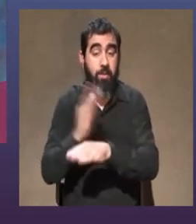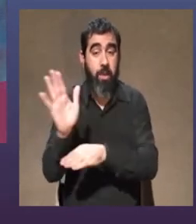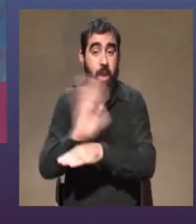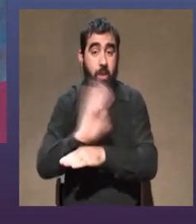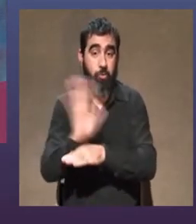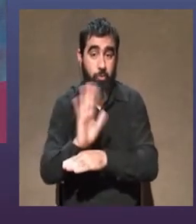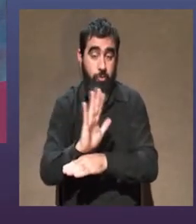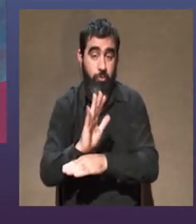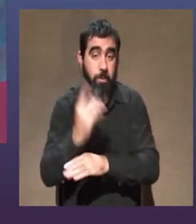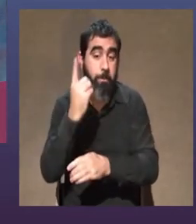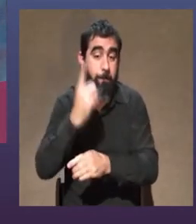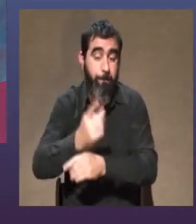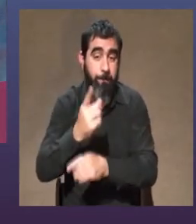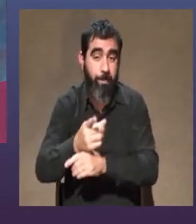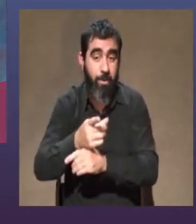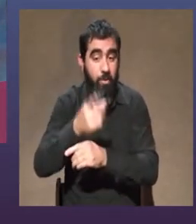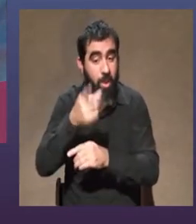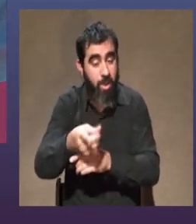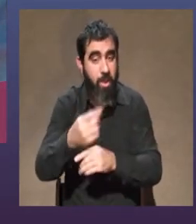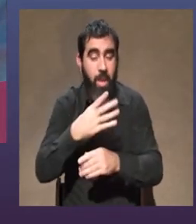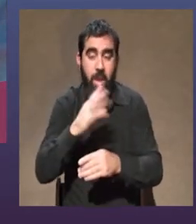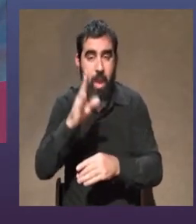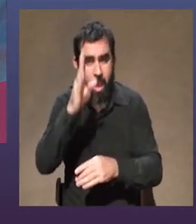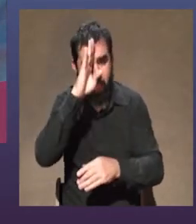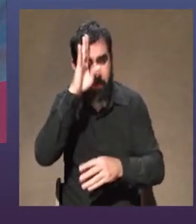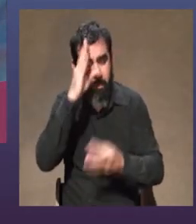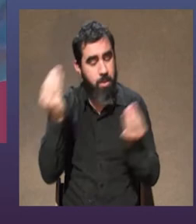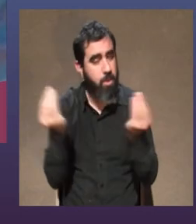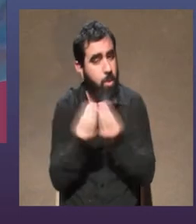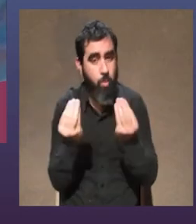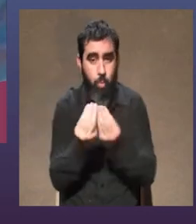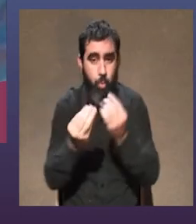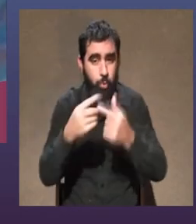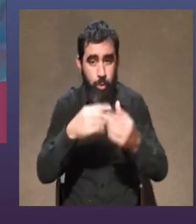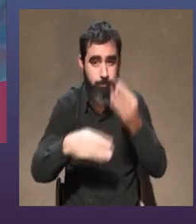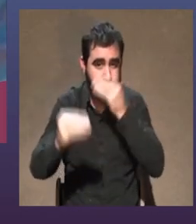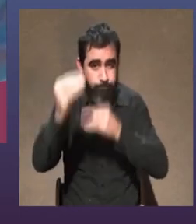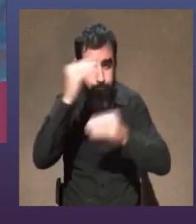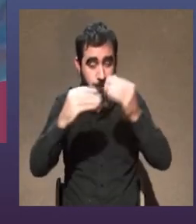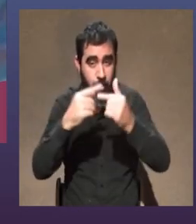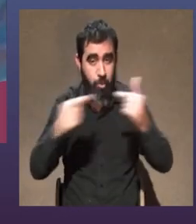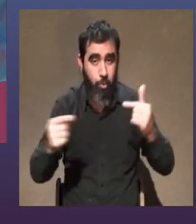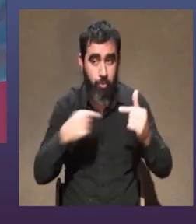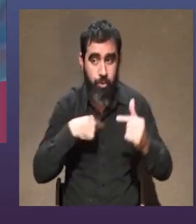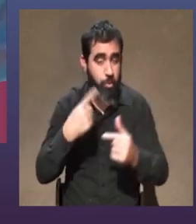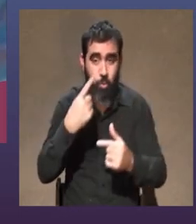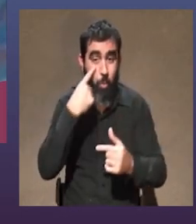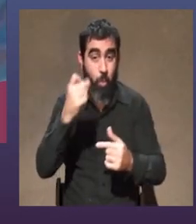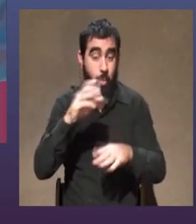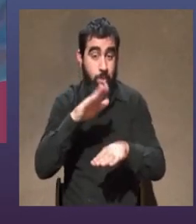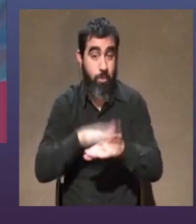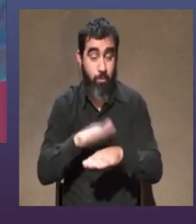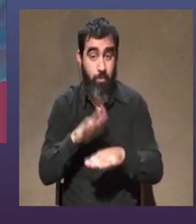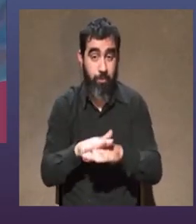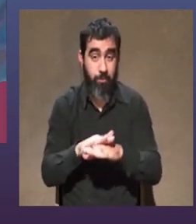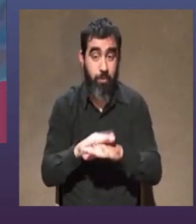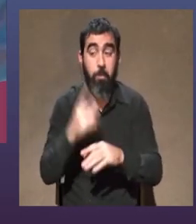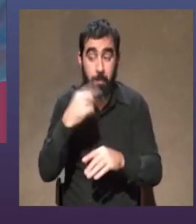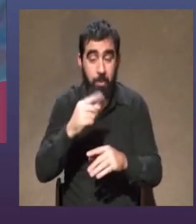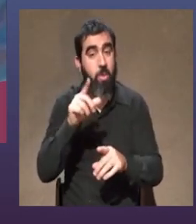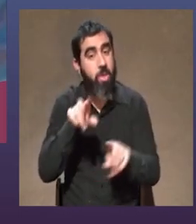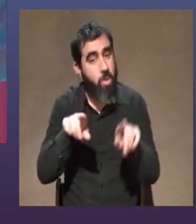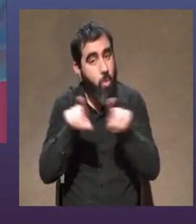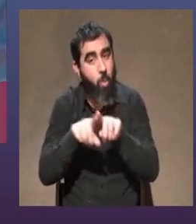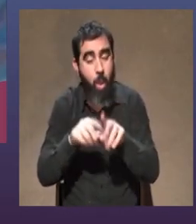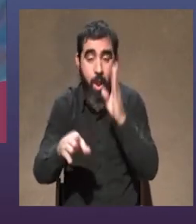y creo que ahí hubo una absorción natural de todos esos elementos intangibles que uno no se da cuenta, no es que estaba